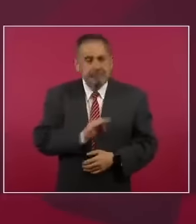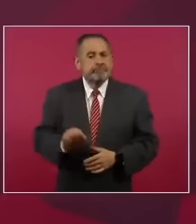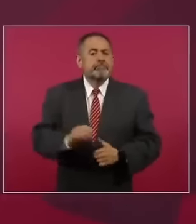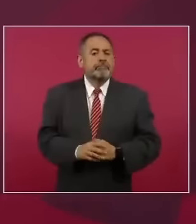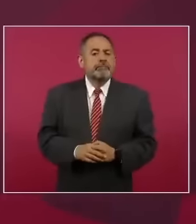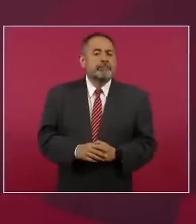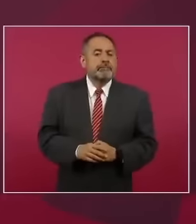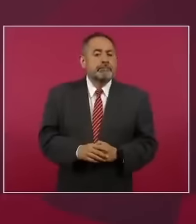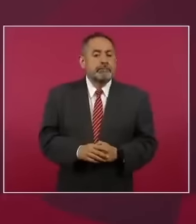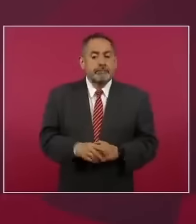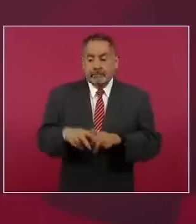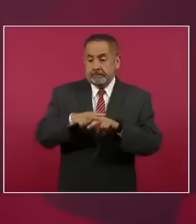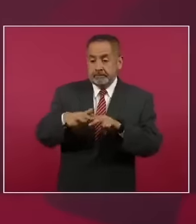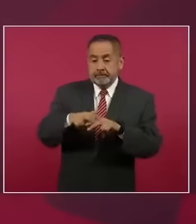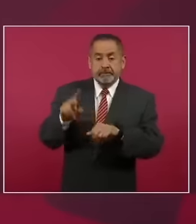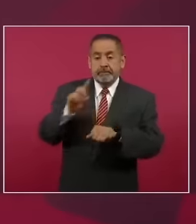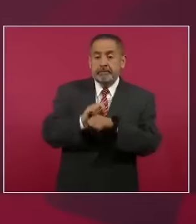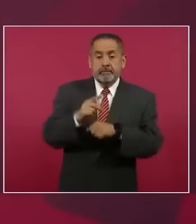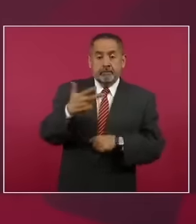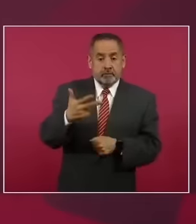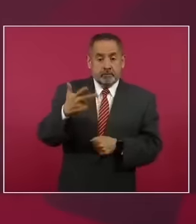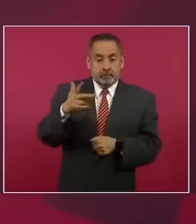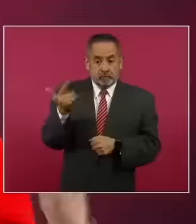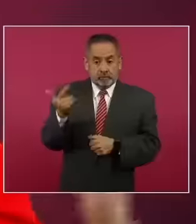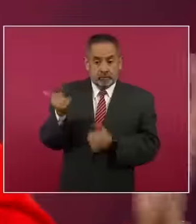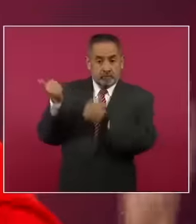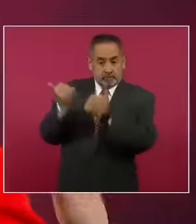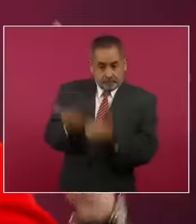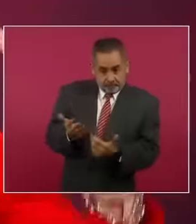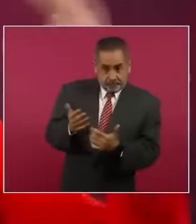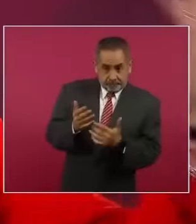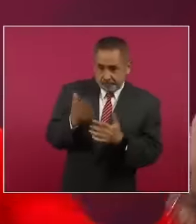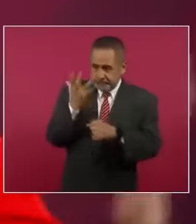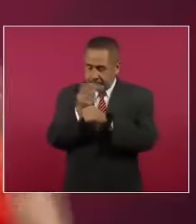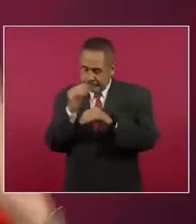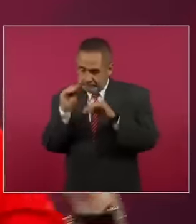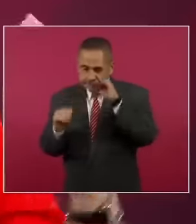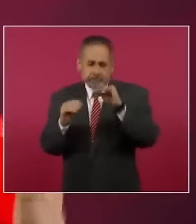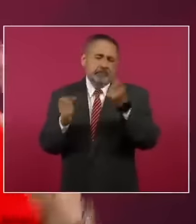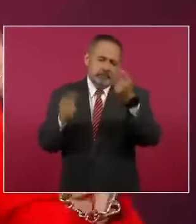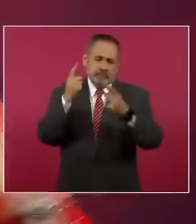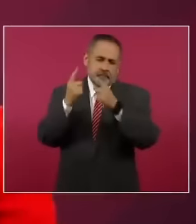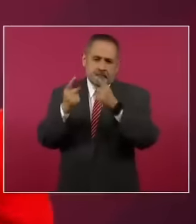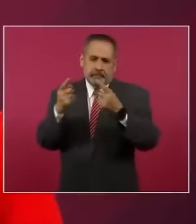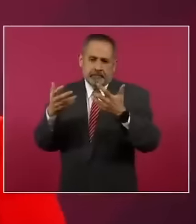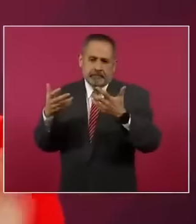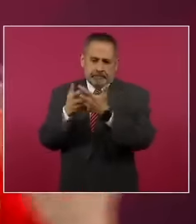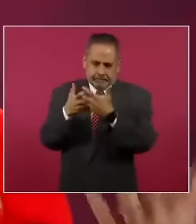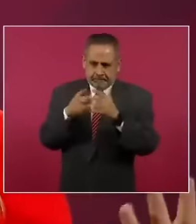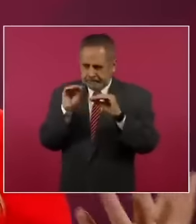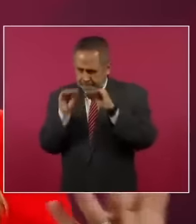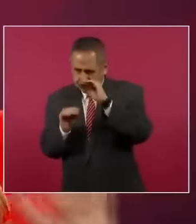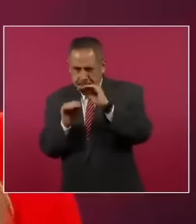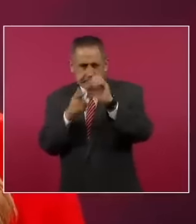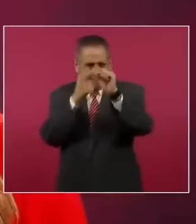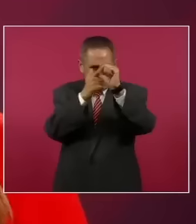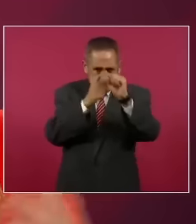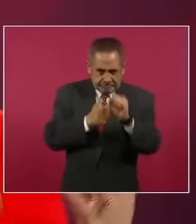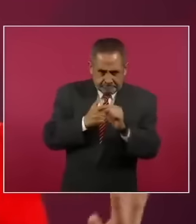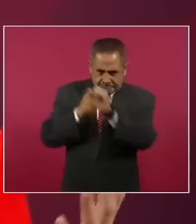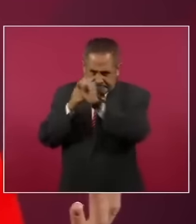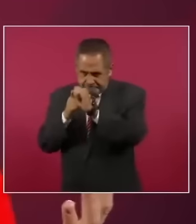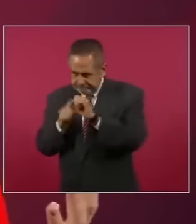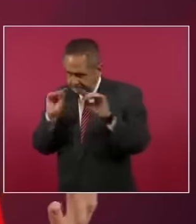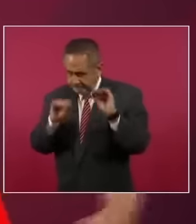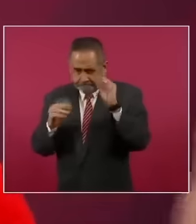El tren estará el 8 de julio, llegará, se termina de ensamblar, porque hay algunas cosas que no se ponen para el traslado para que sea más seguro.